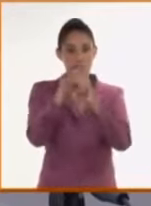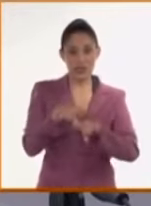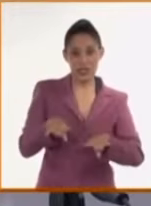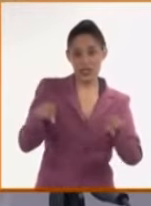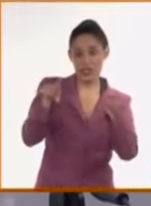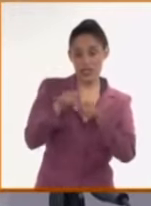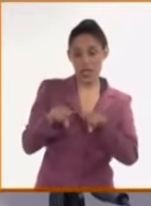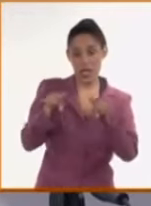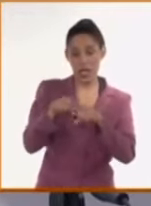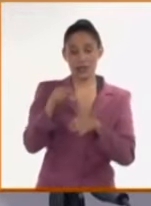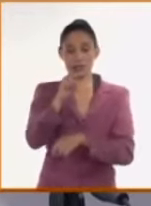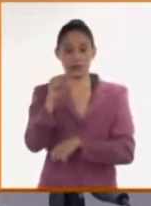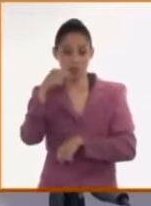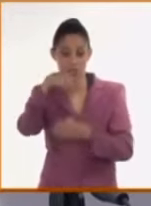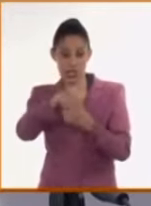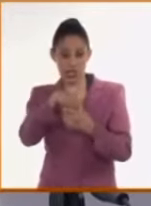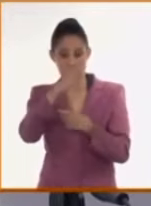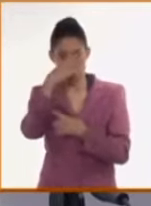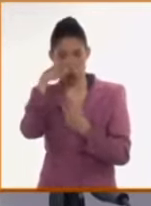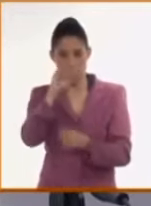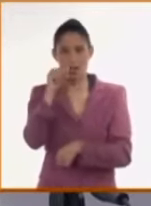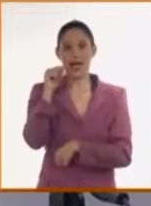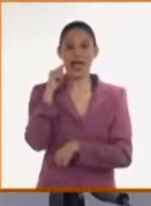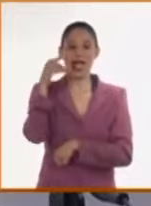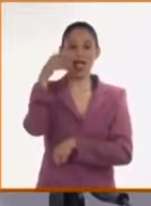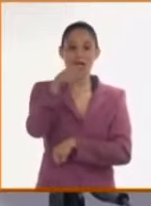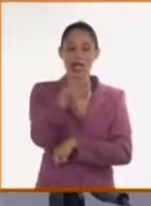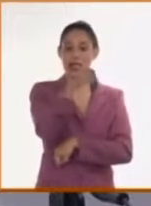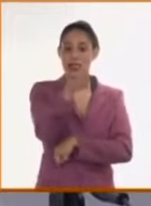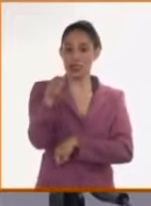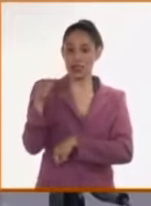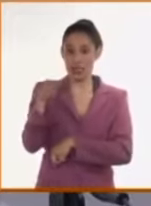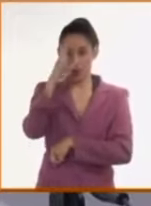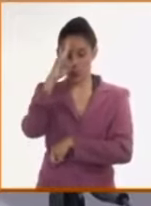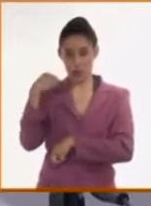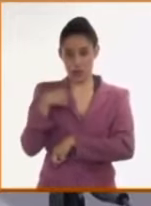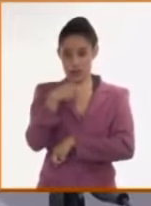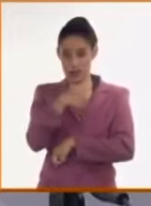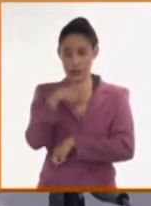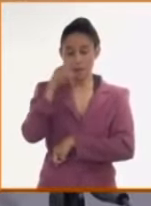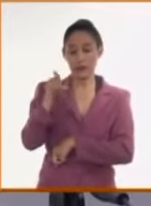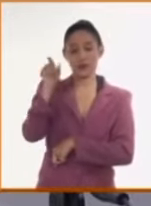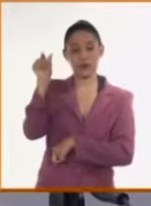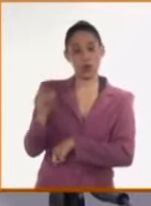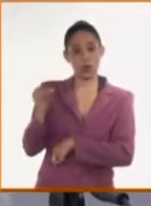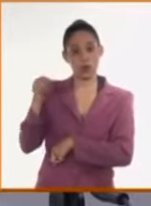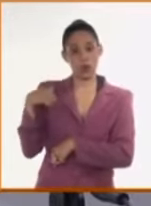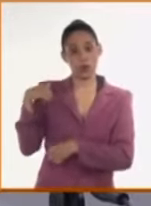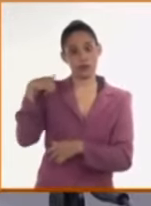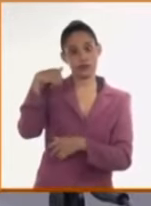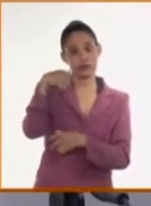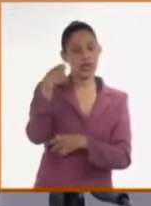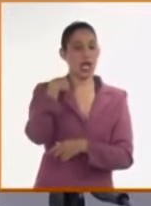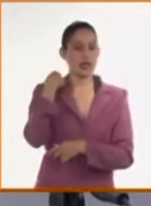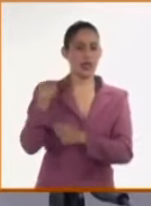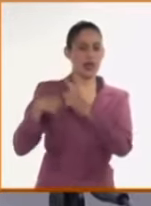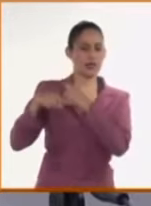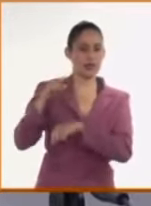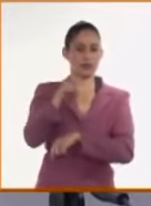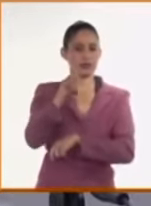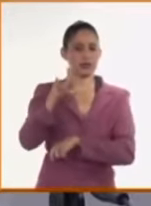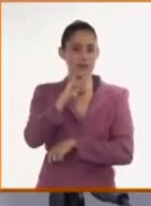Tenemos presencia médica allí permanente desde el año 98 en tiempo de